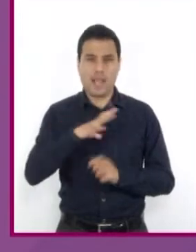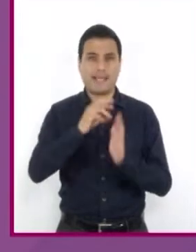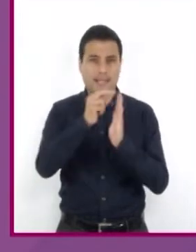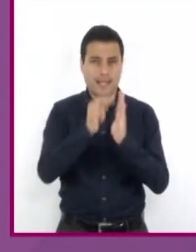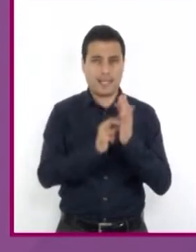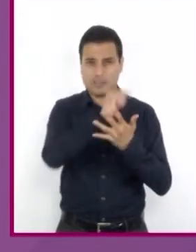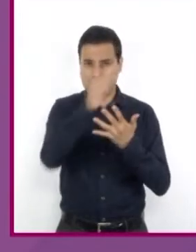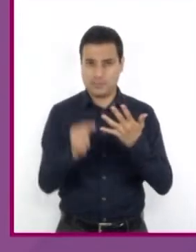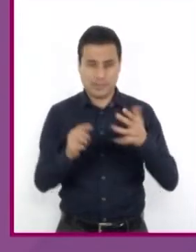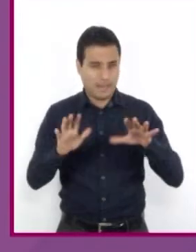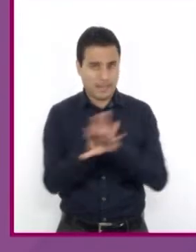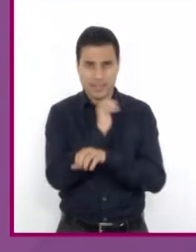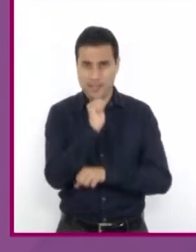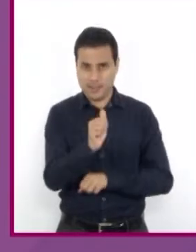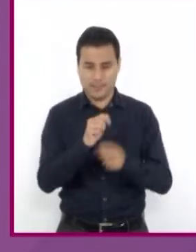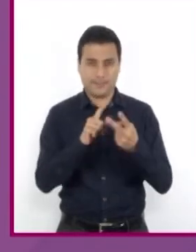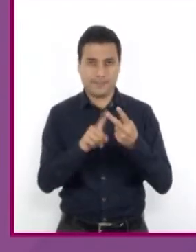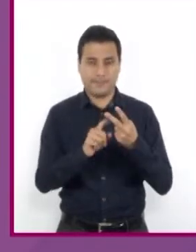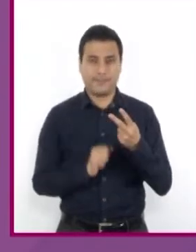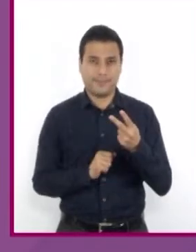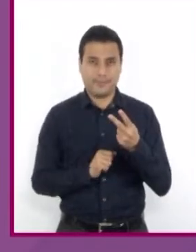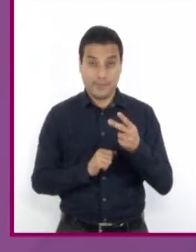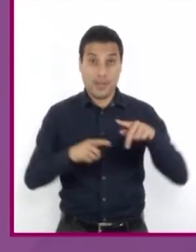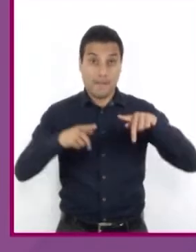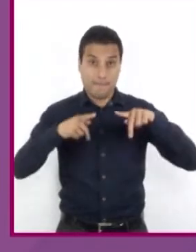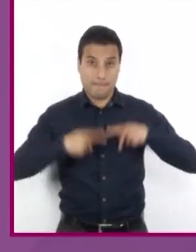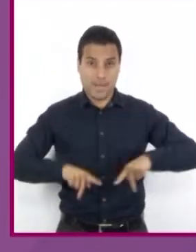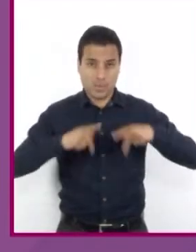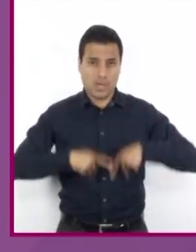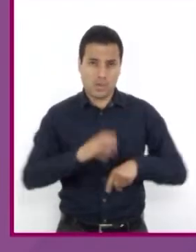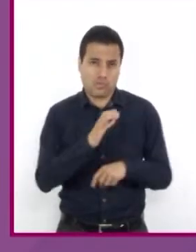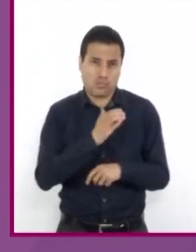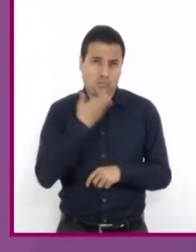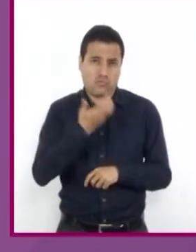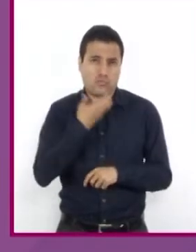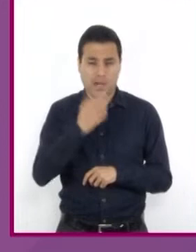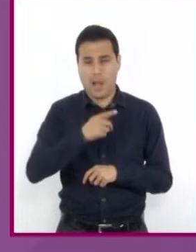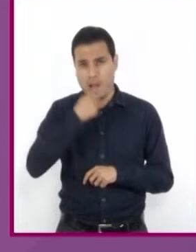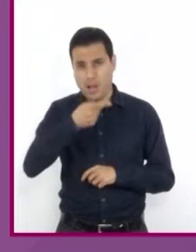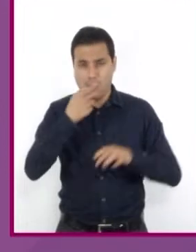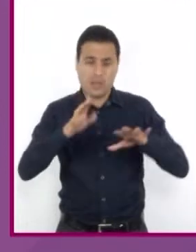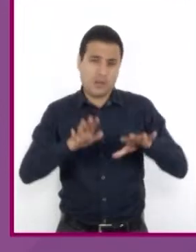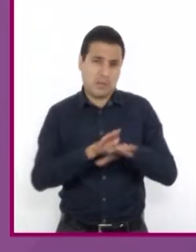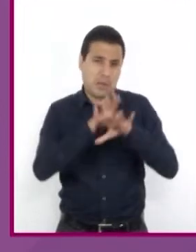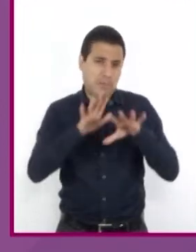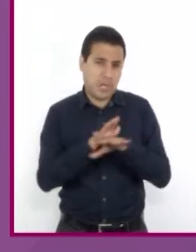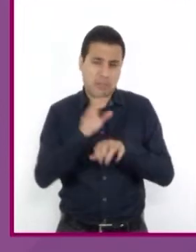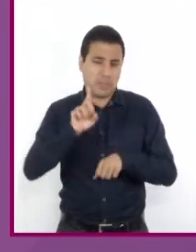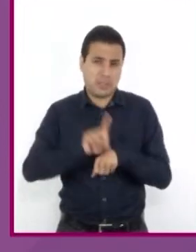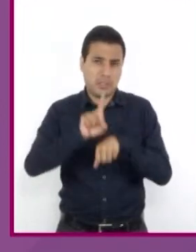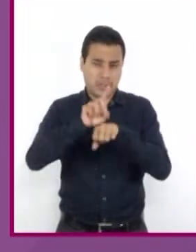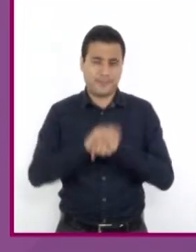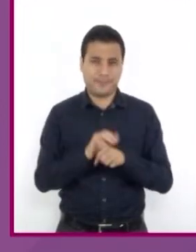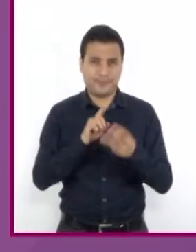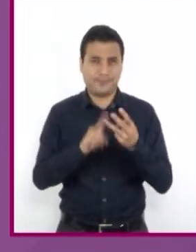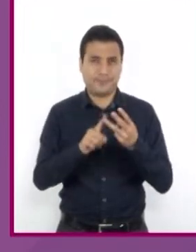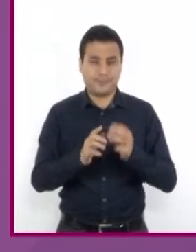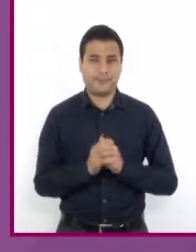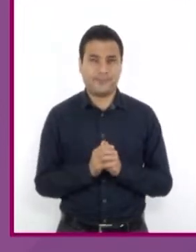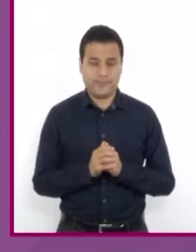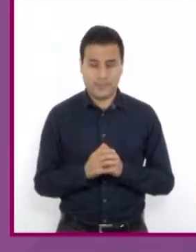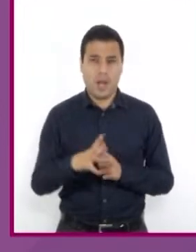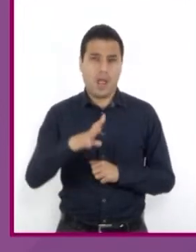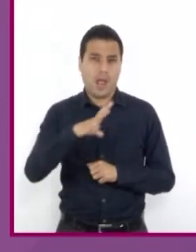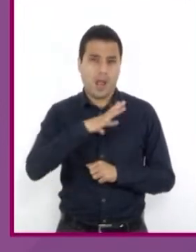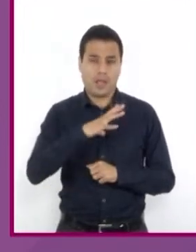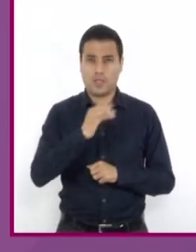inamovibles? Inciso B. ¿Los hablantes incorporan cambios a la lengua en el uso cotidiano? Inciso C. Existen